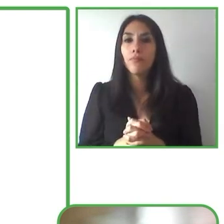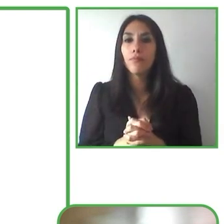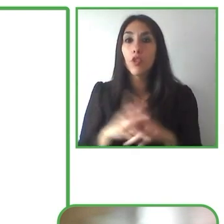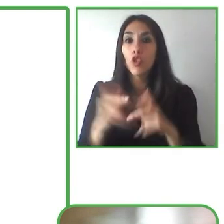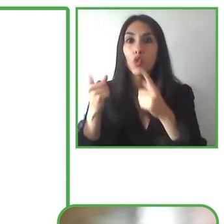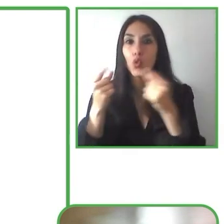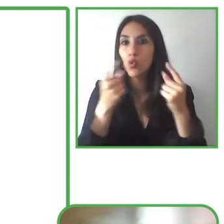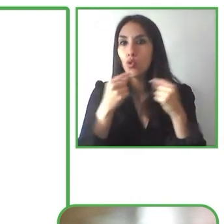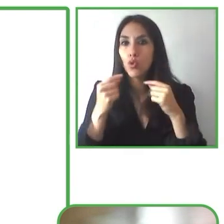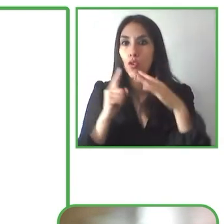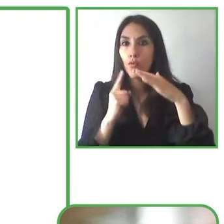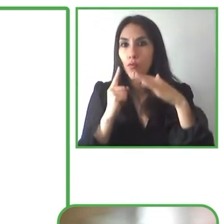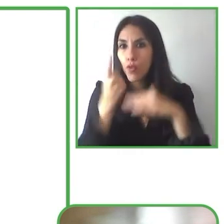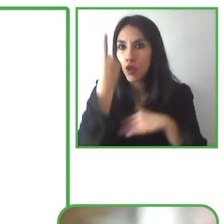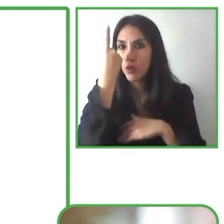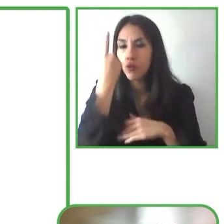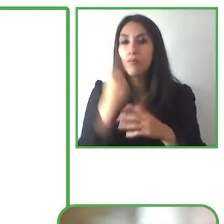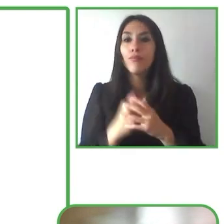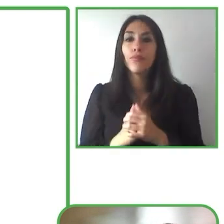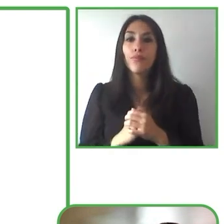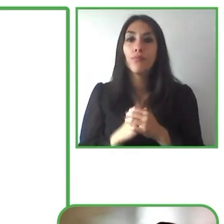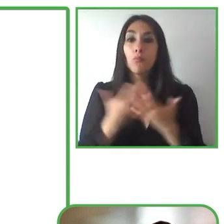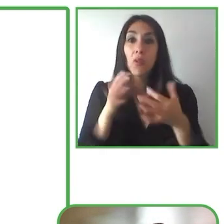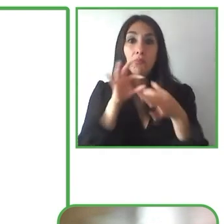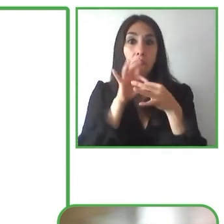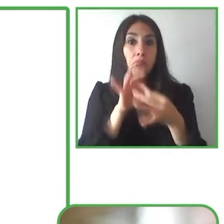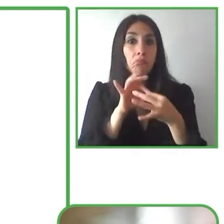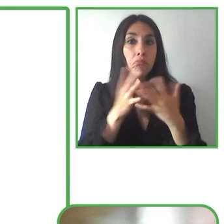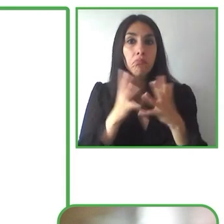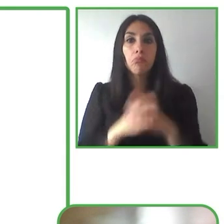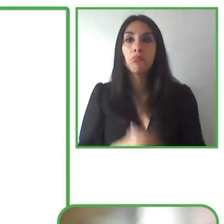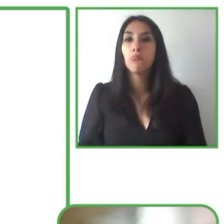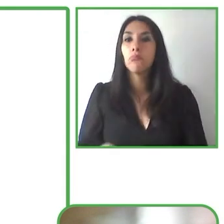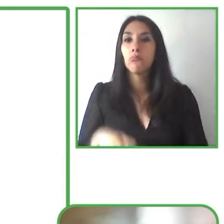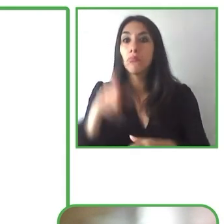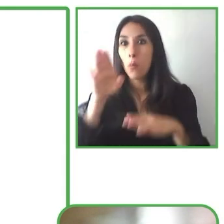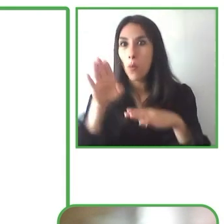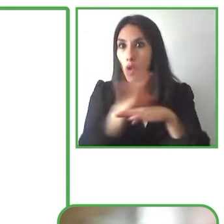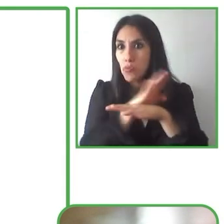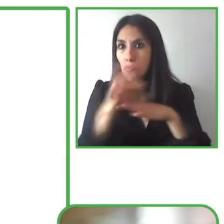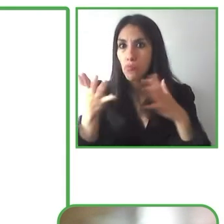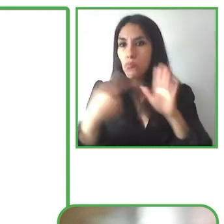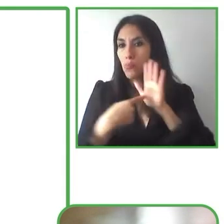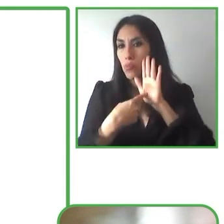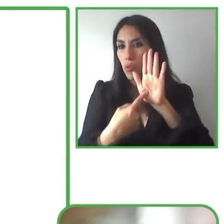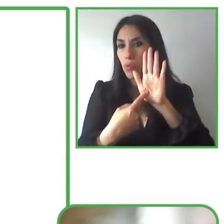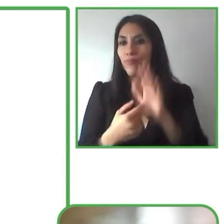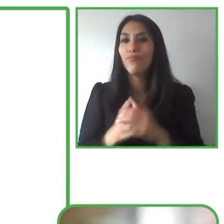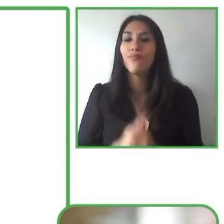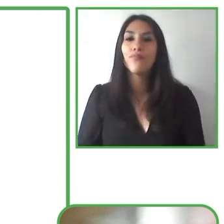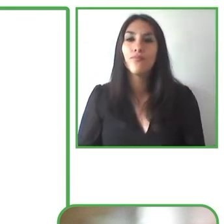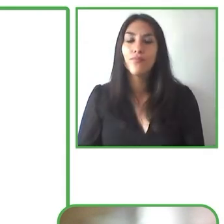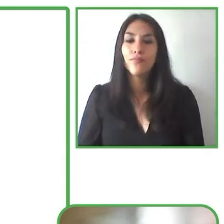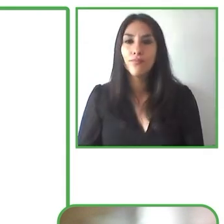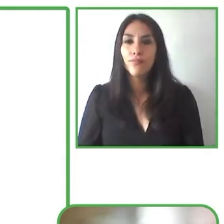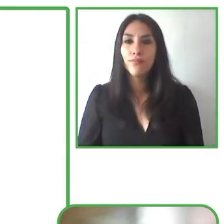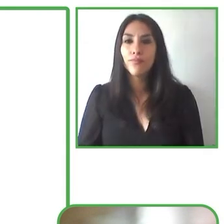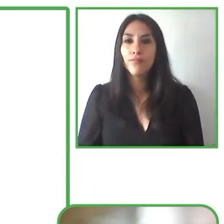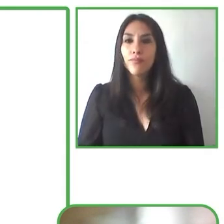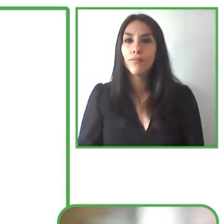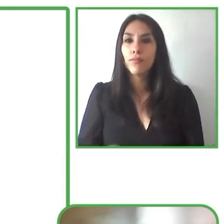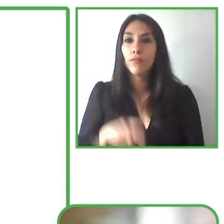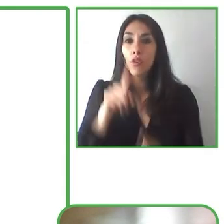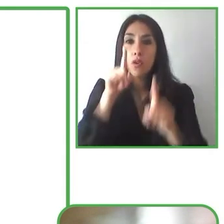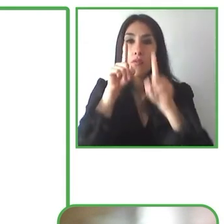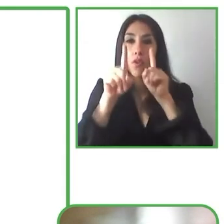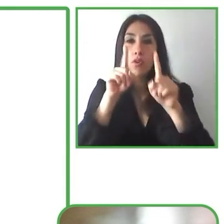Illunion. Lo podéis ver en la diapositiva que voy a poner a continuación. La ONCE nació hace casi 84 años para